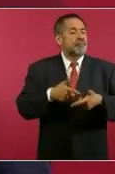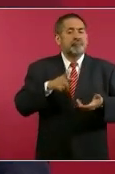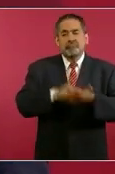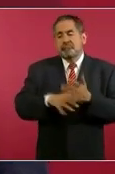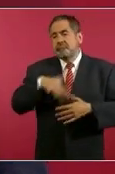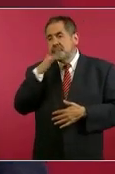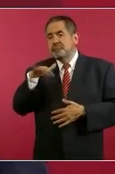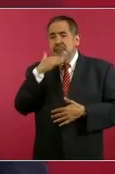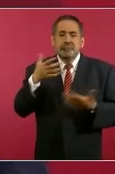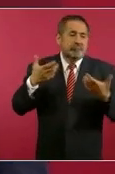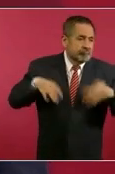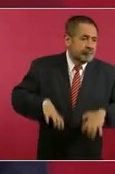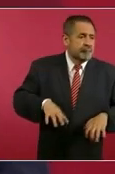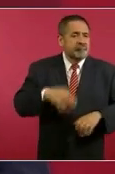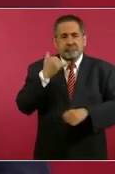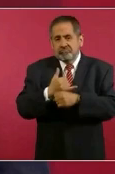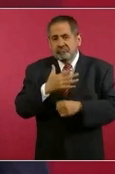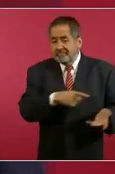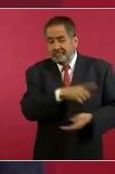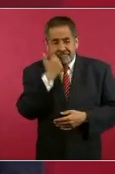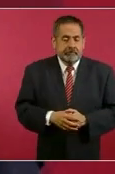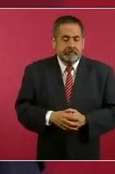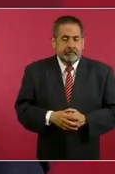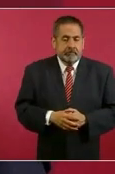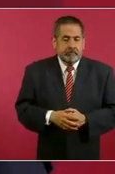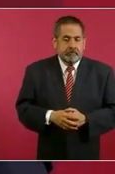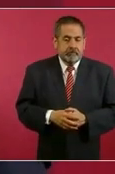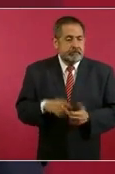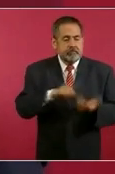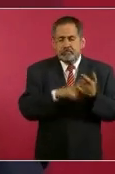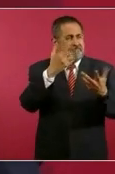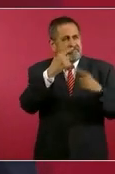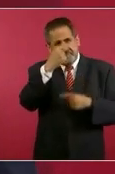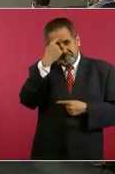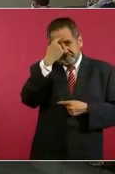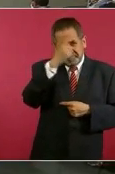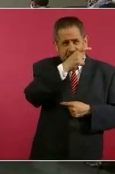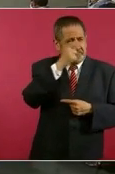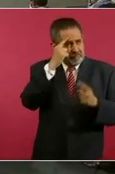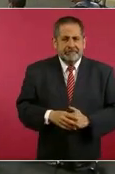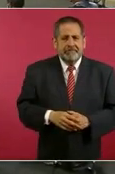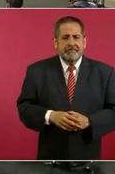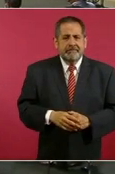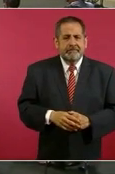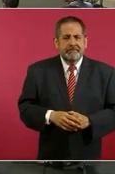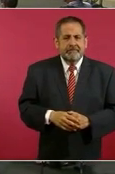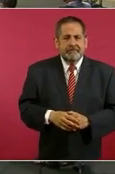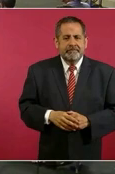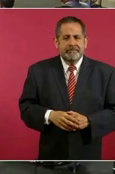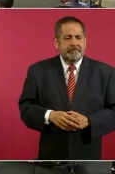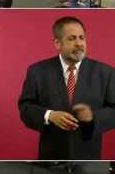corrupción, de injusticias, de privilegio, o el aspiracionismo, o la hipocresía, o ese